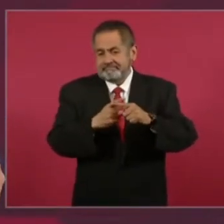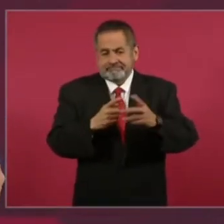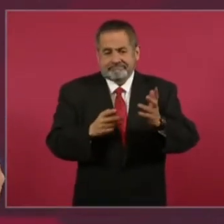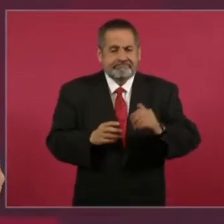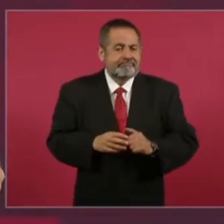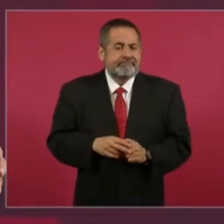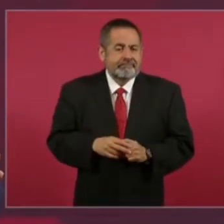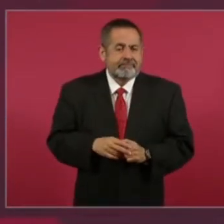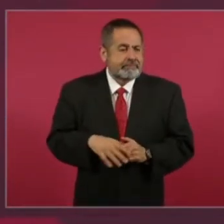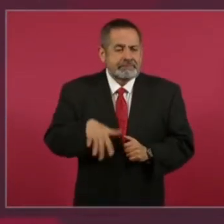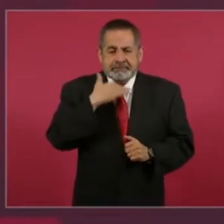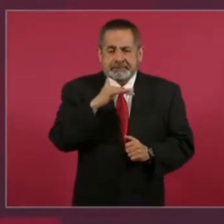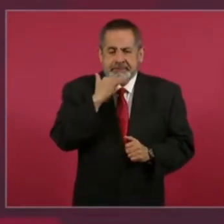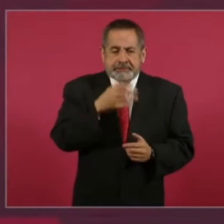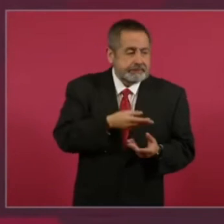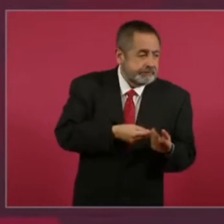trafiquies